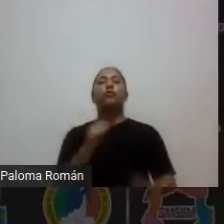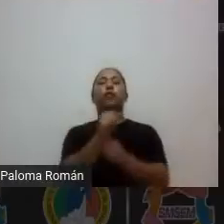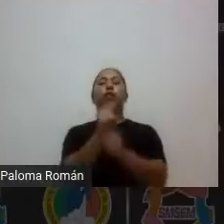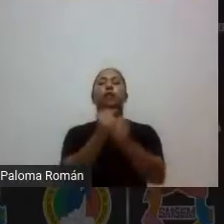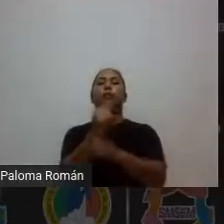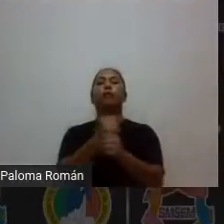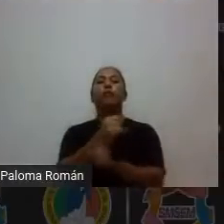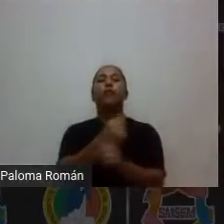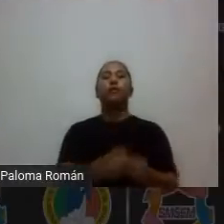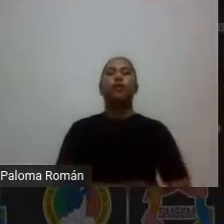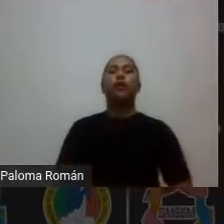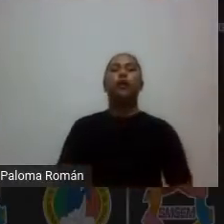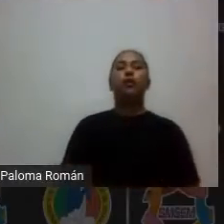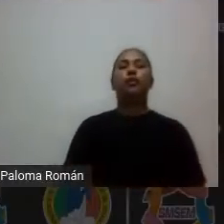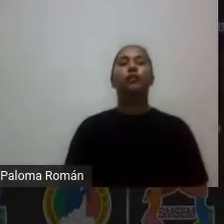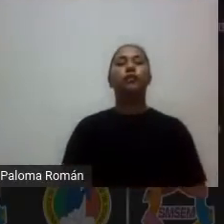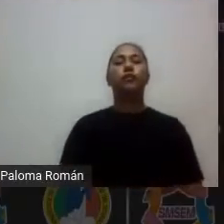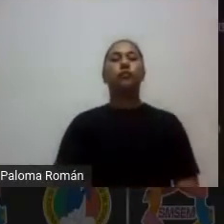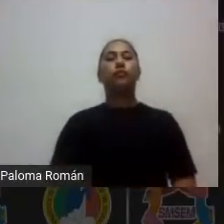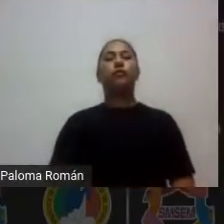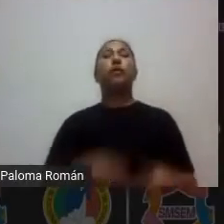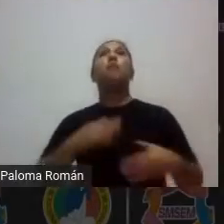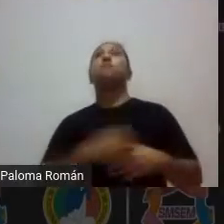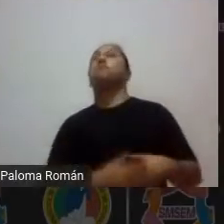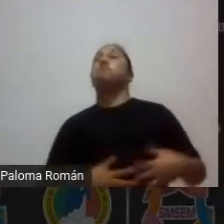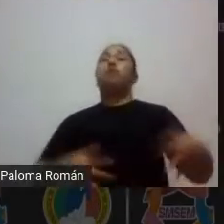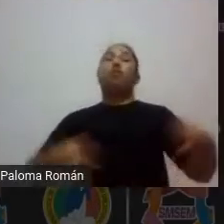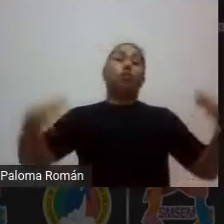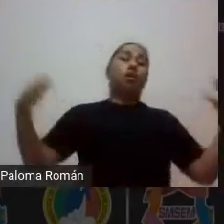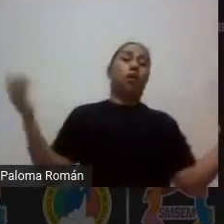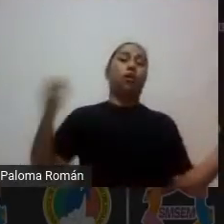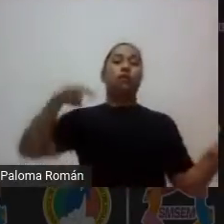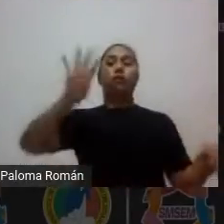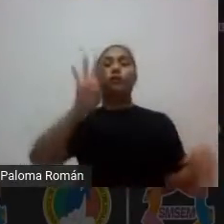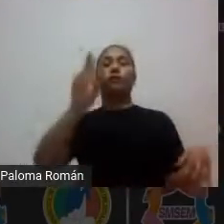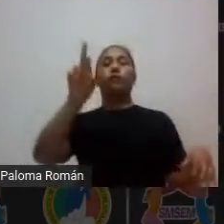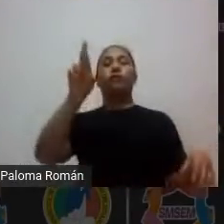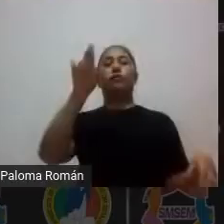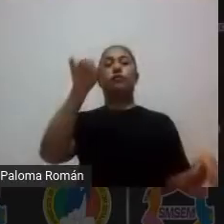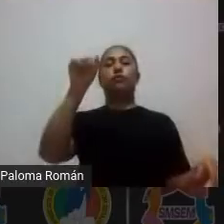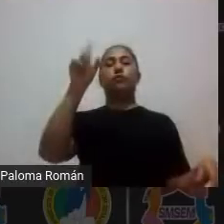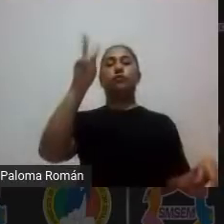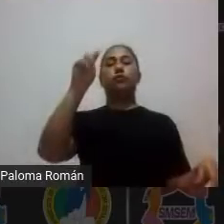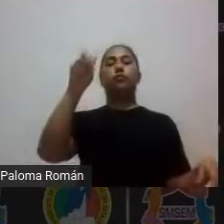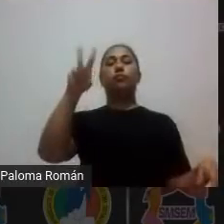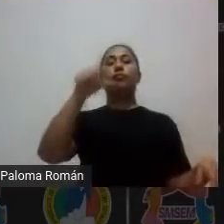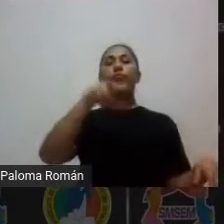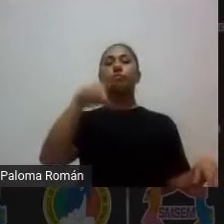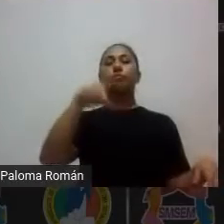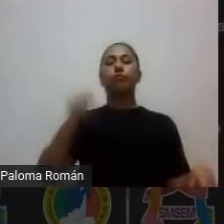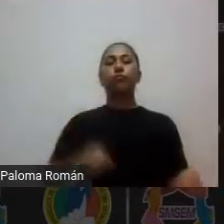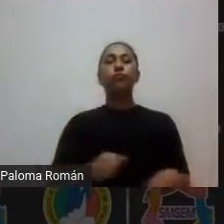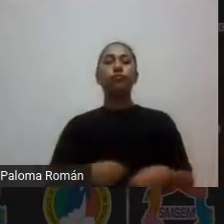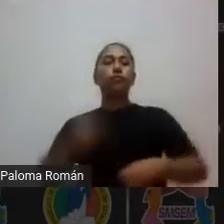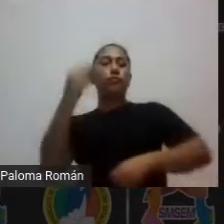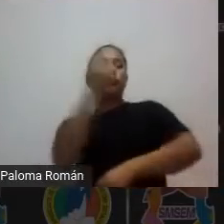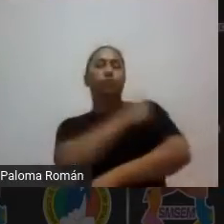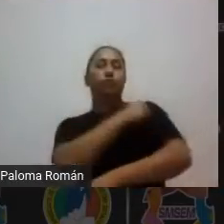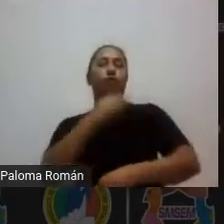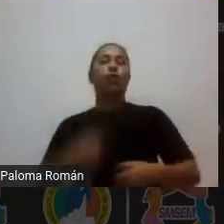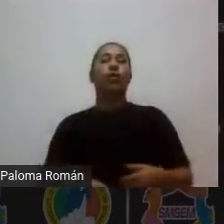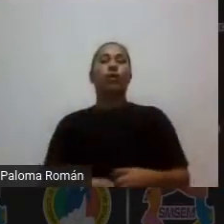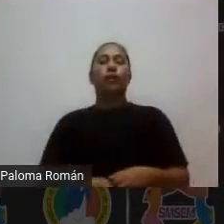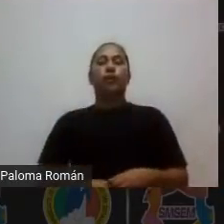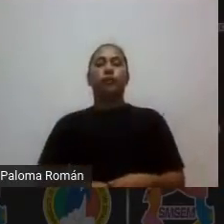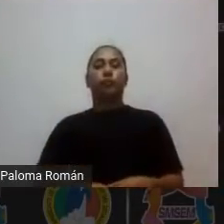las farmacéuticas en en gran bretaña están ya incursionando en todo esto de la vacuna ellos